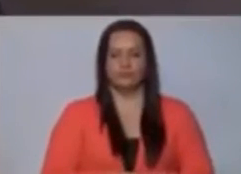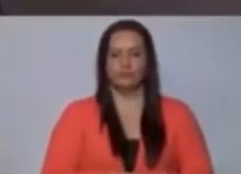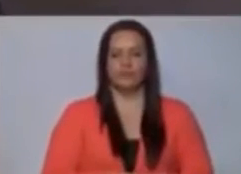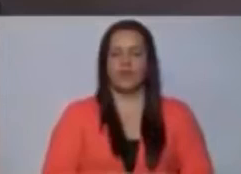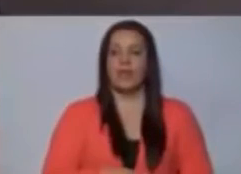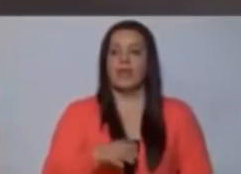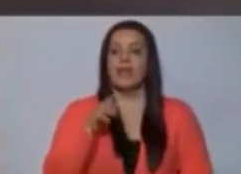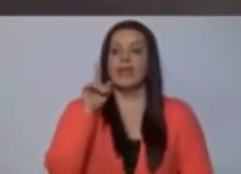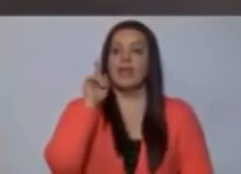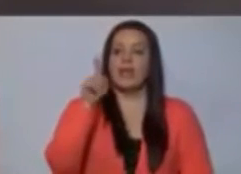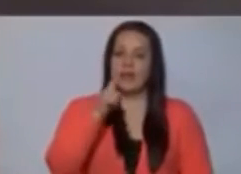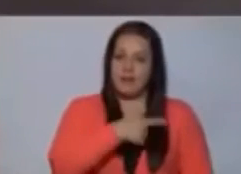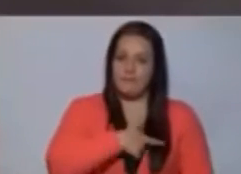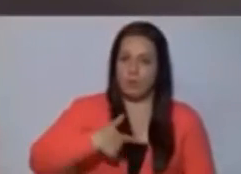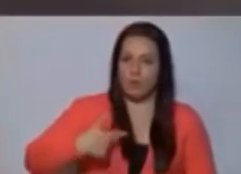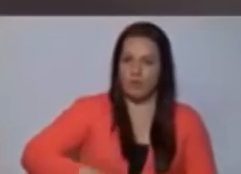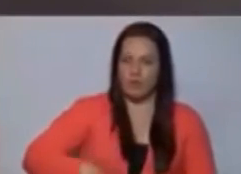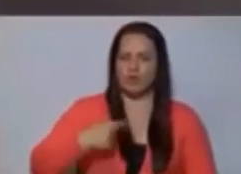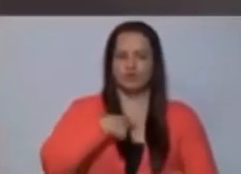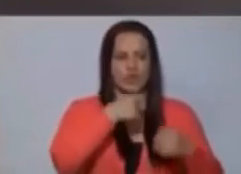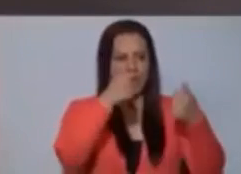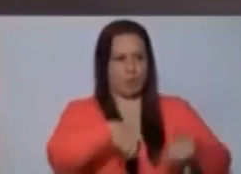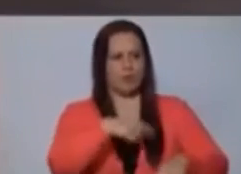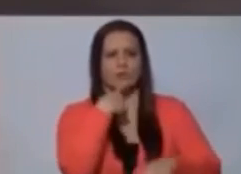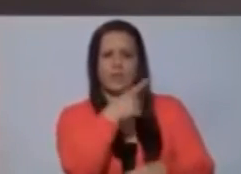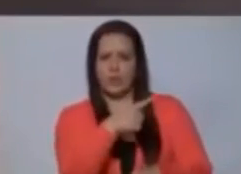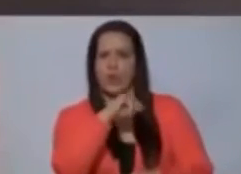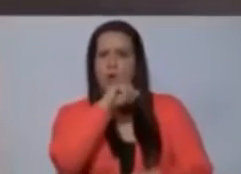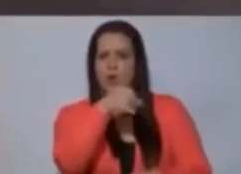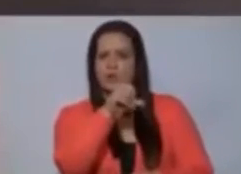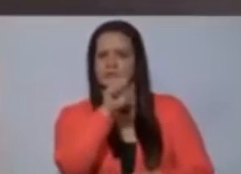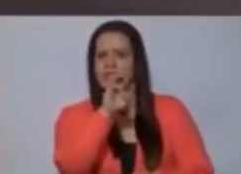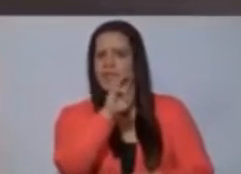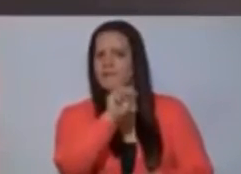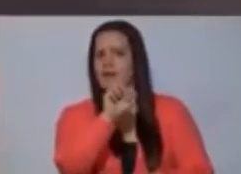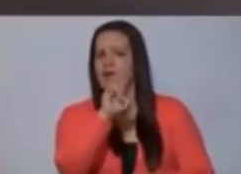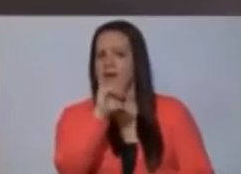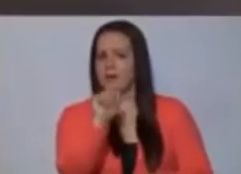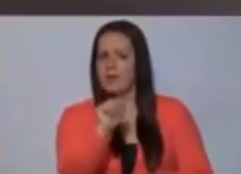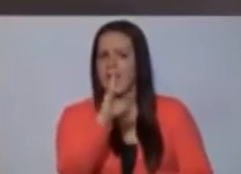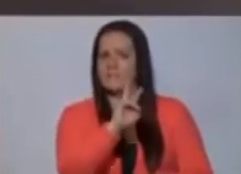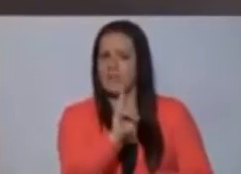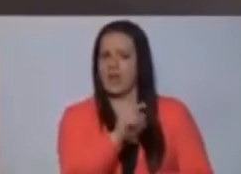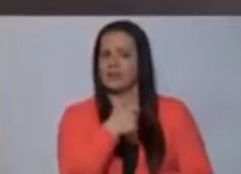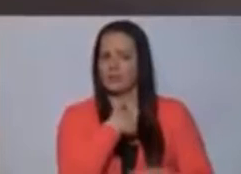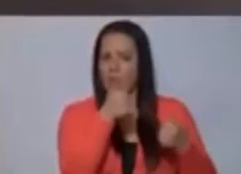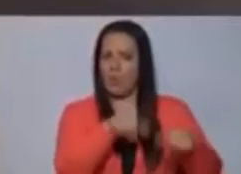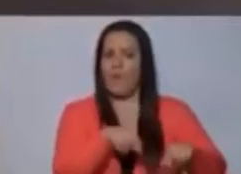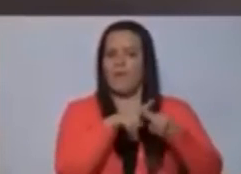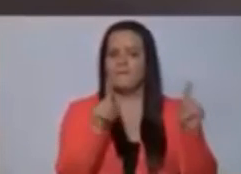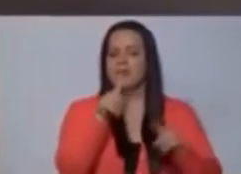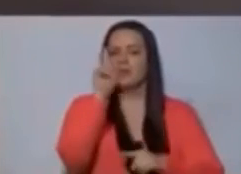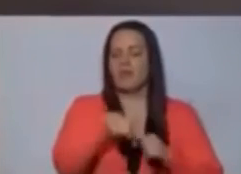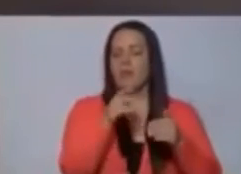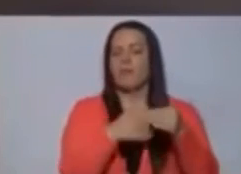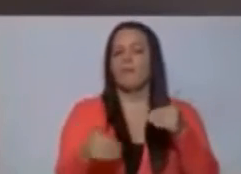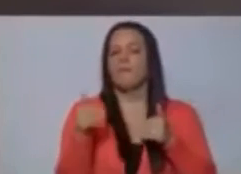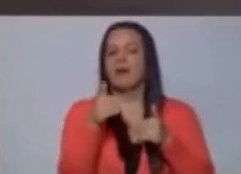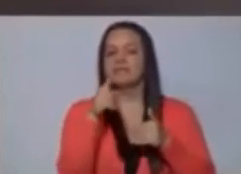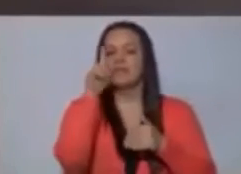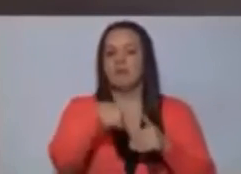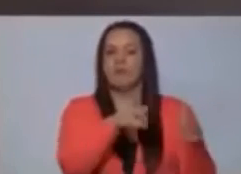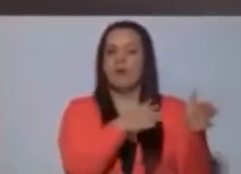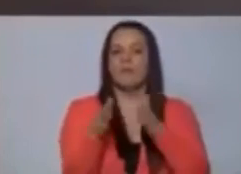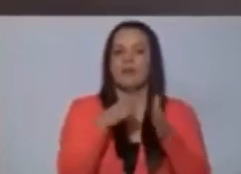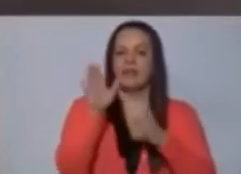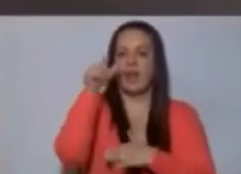Al Poder Ejecutivo, yo estoy de acuerdo con todo lo que dijo el diputado José María Villalta, pero yo creo que tenemos que ir más allá y tenemos que plantearle